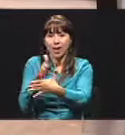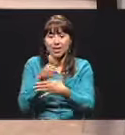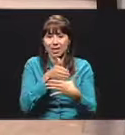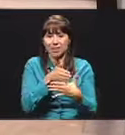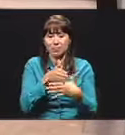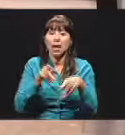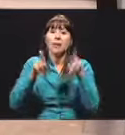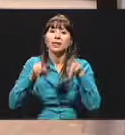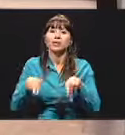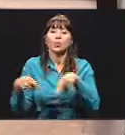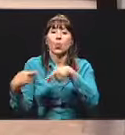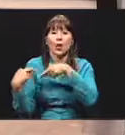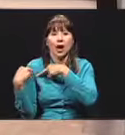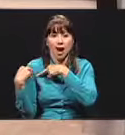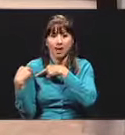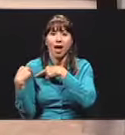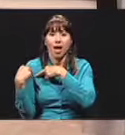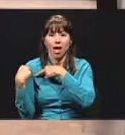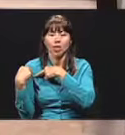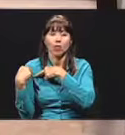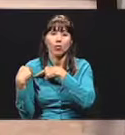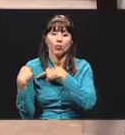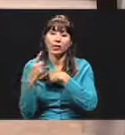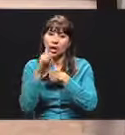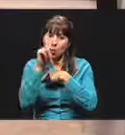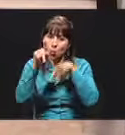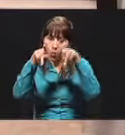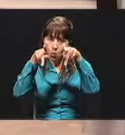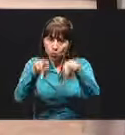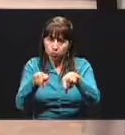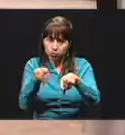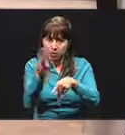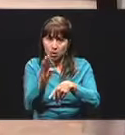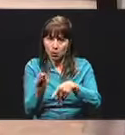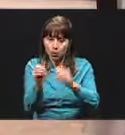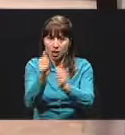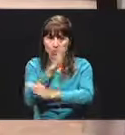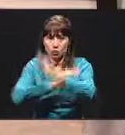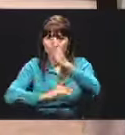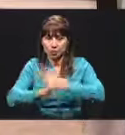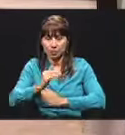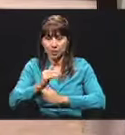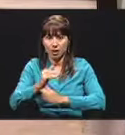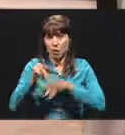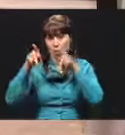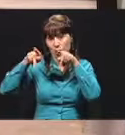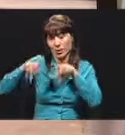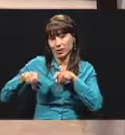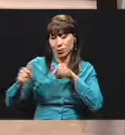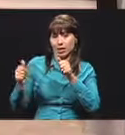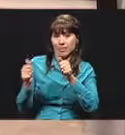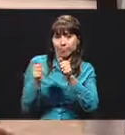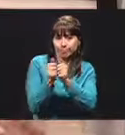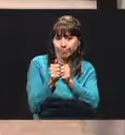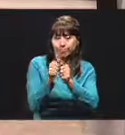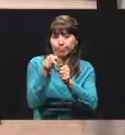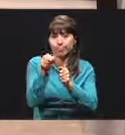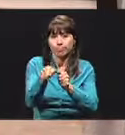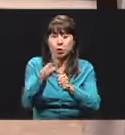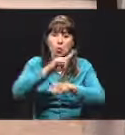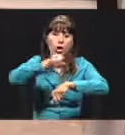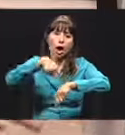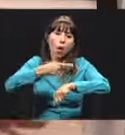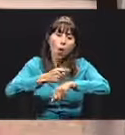es el encargado, digamos, de uno de los muchachos. Ese es el que va a estar con el muchacho, la